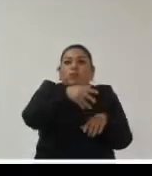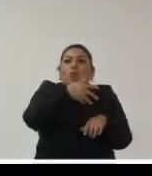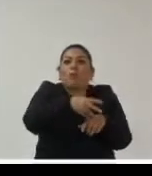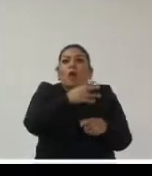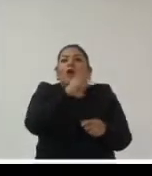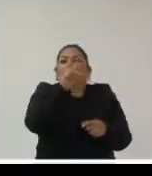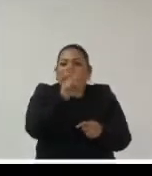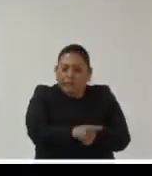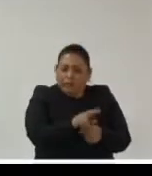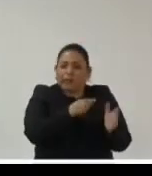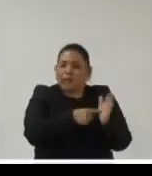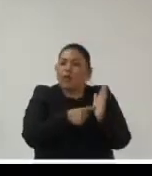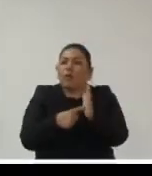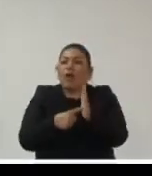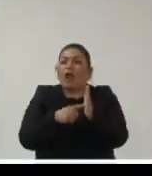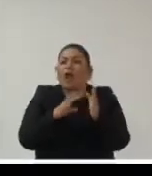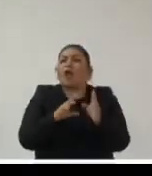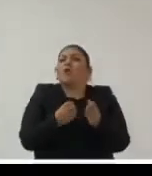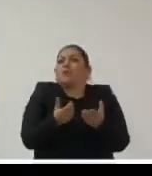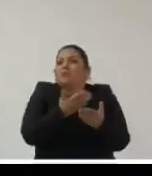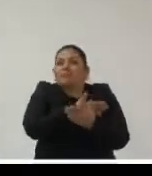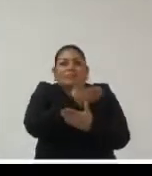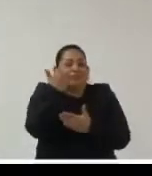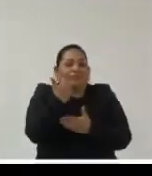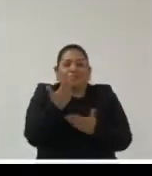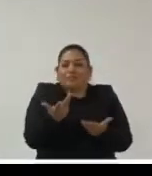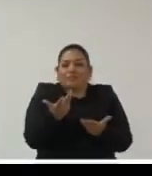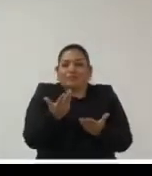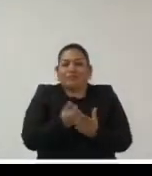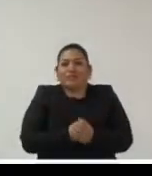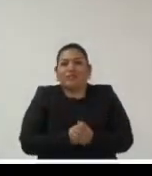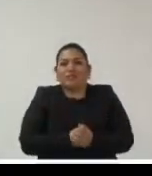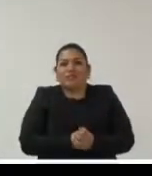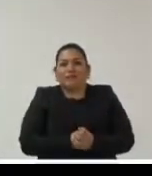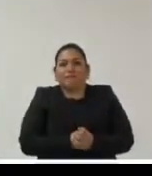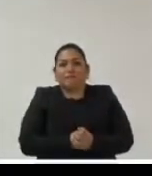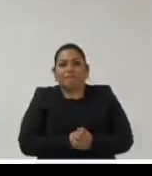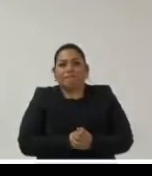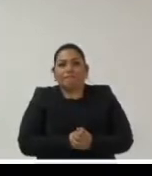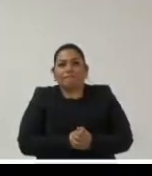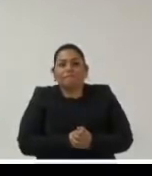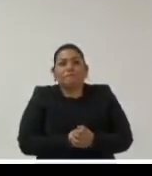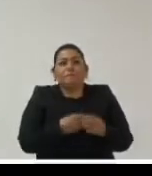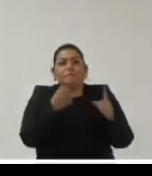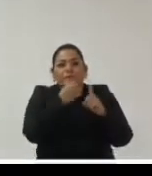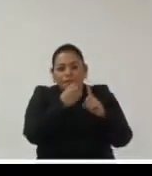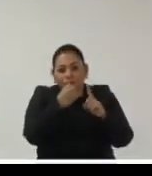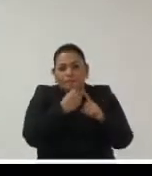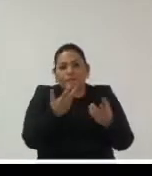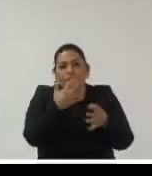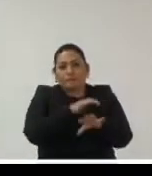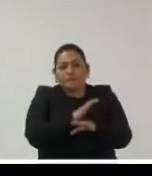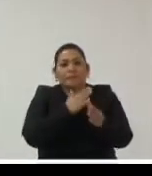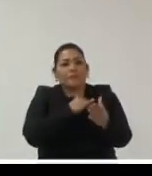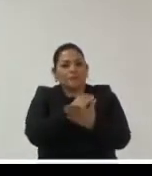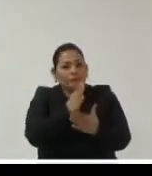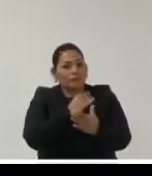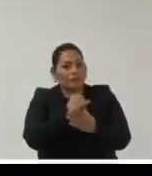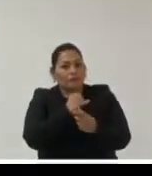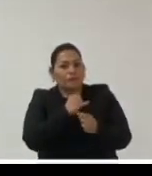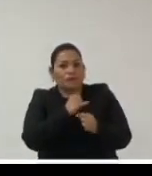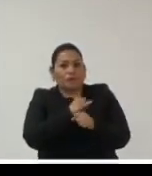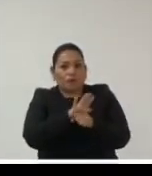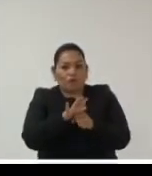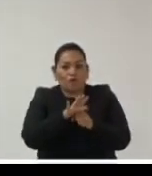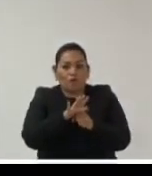de esos activos de información por el otro esto tiene unos efectos muy fuertes sobre la recuperación y el acceso a la información pública la